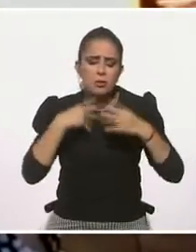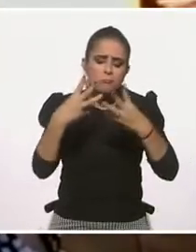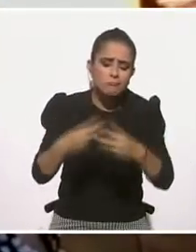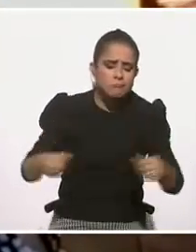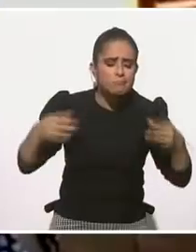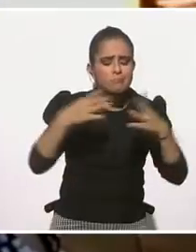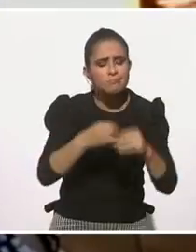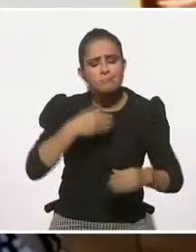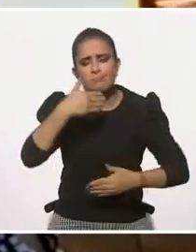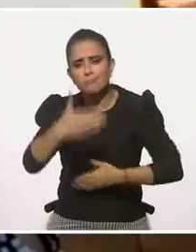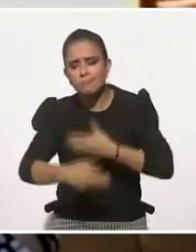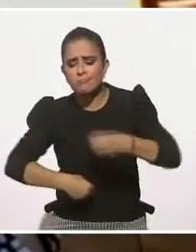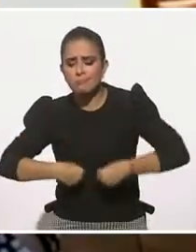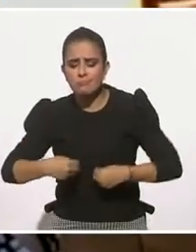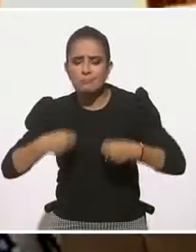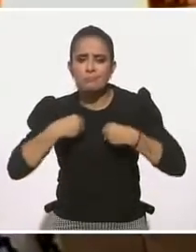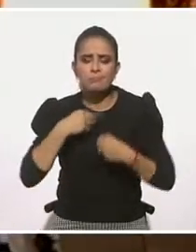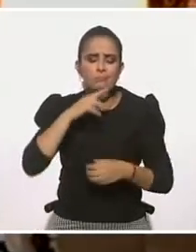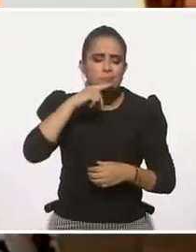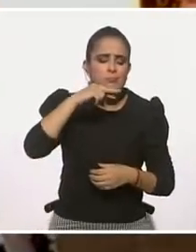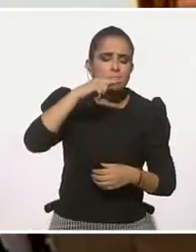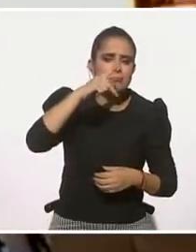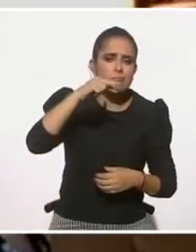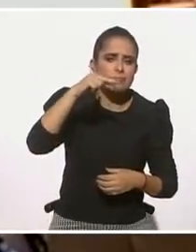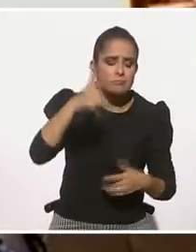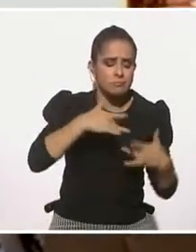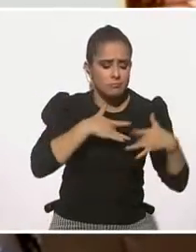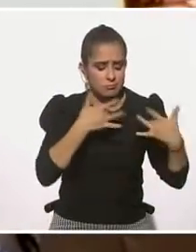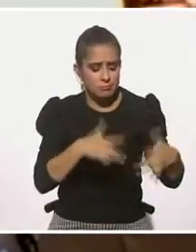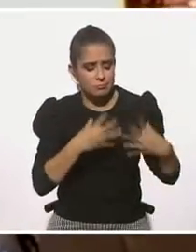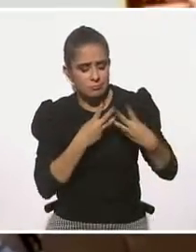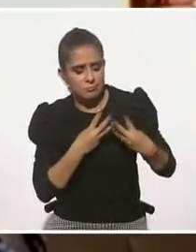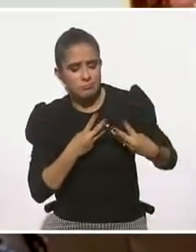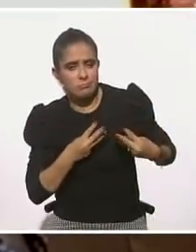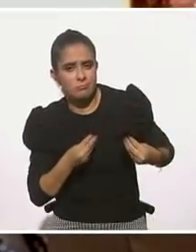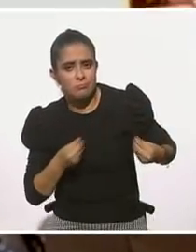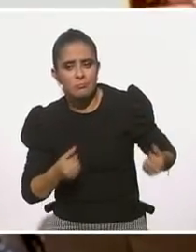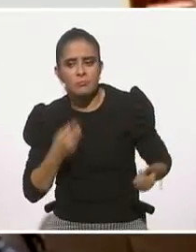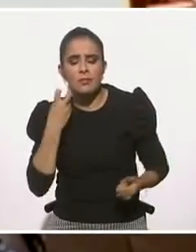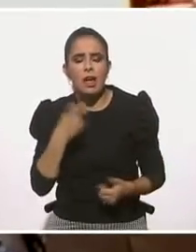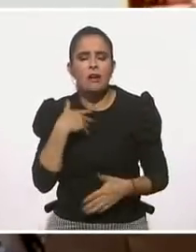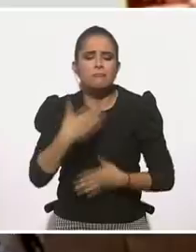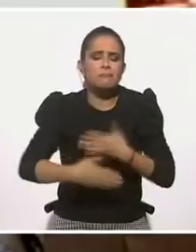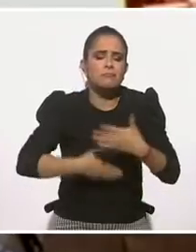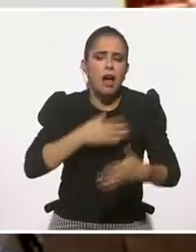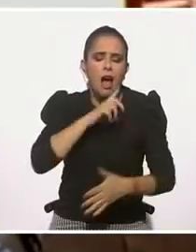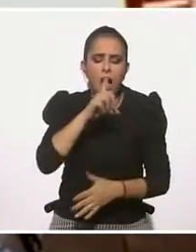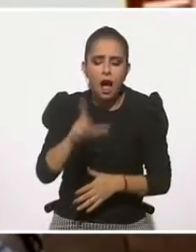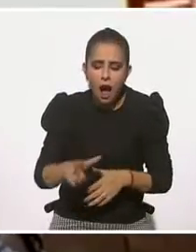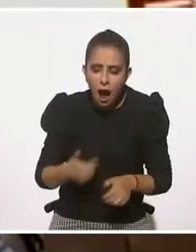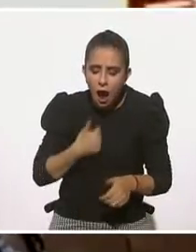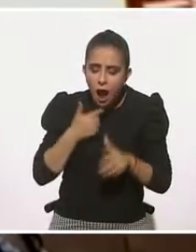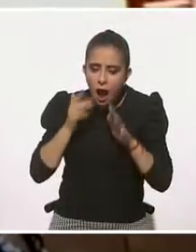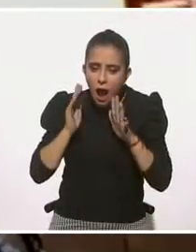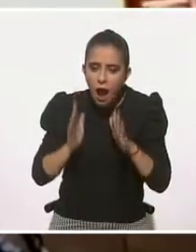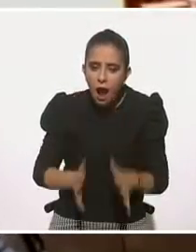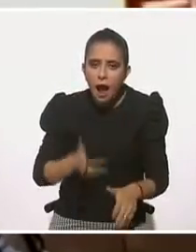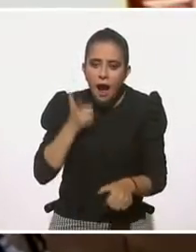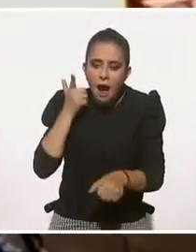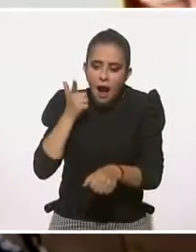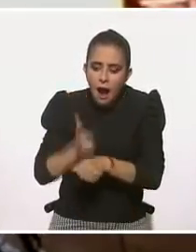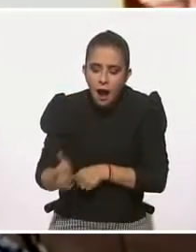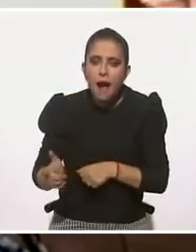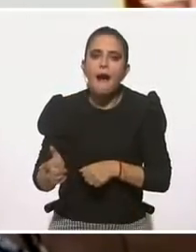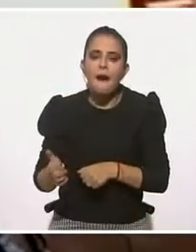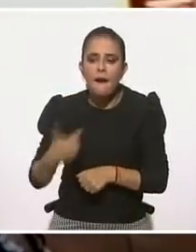Entonces, los procesos adversos que he vivido después, los he, siento que los he